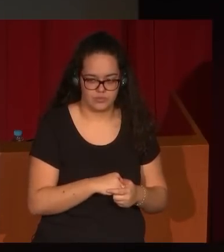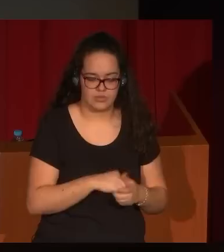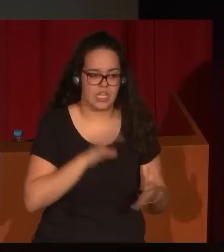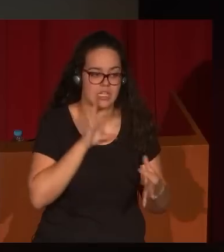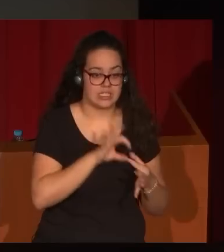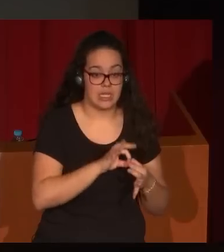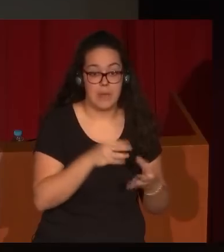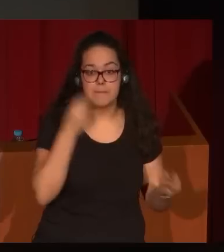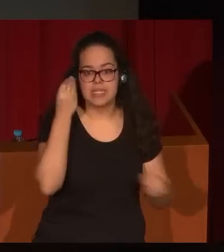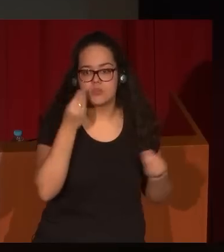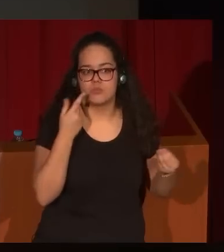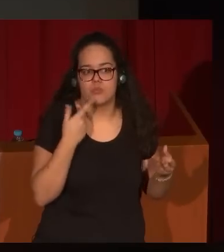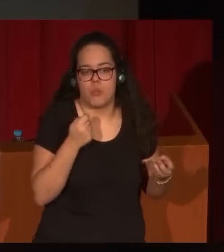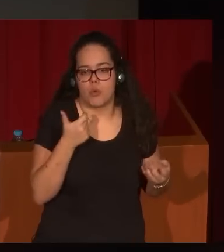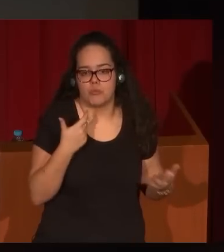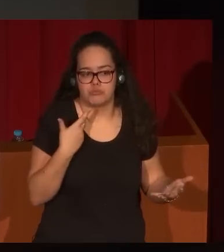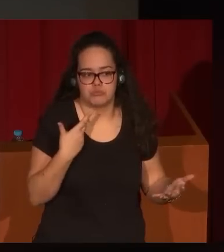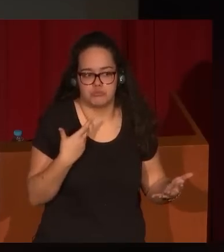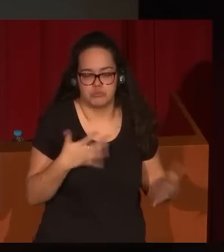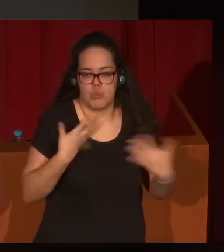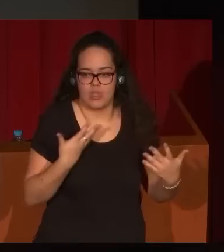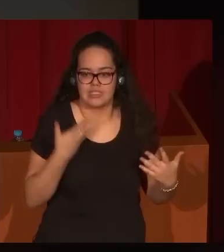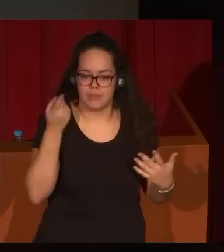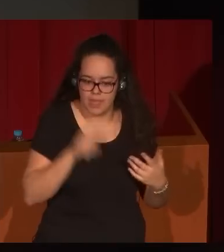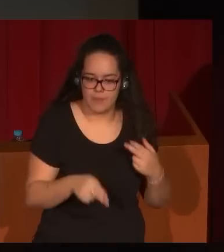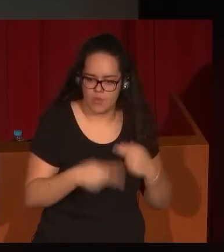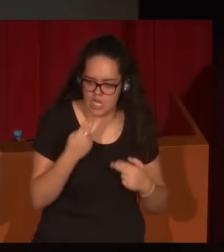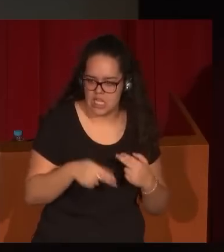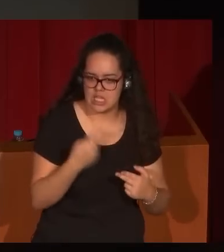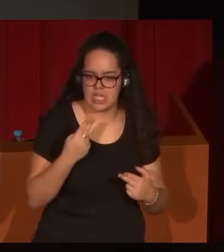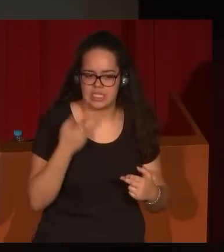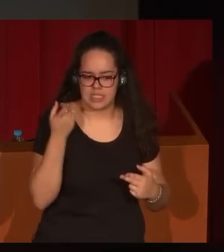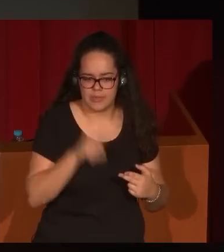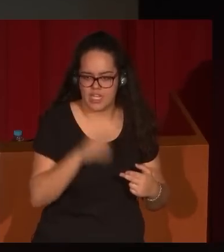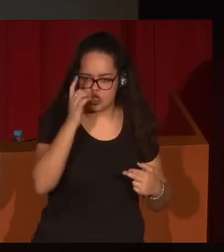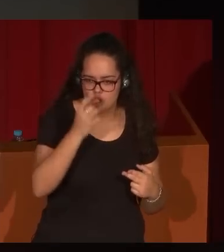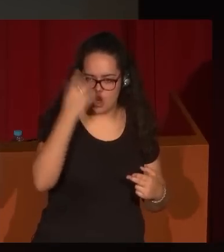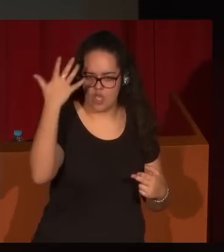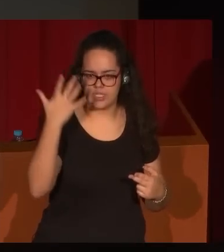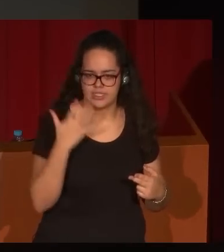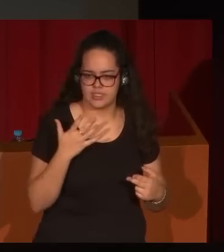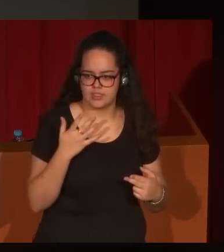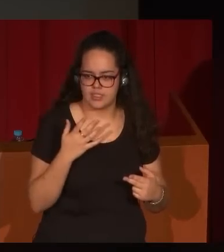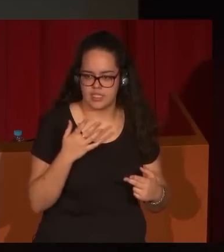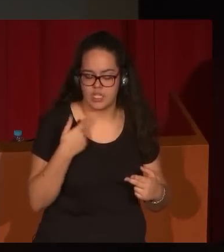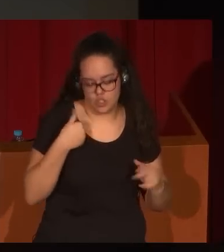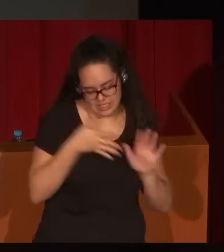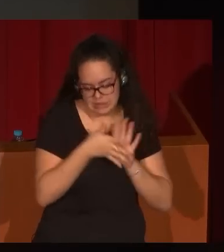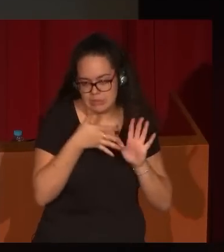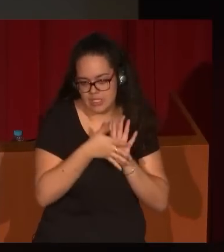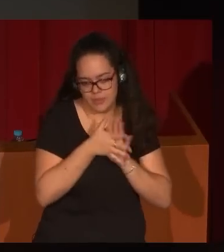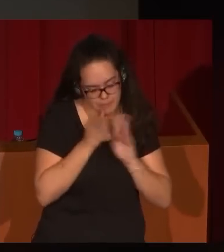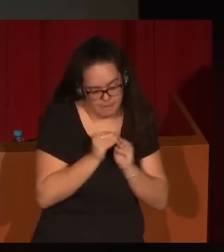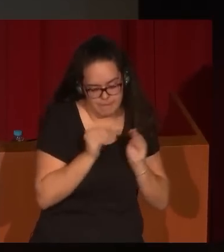aunque les parezca un poco chocante lo que les voy a decir, hasta incluso políticas y hasta incluso ideológicas, que voy a intentar explicarles de una forma